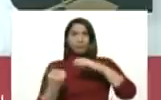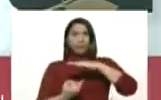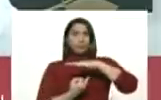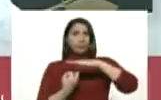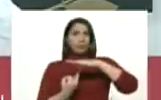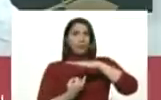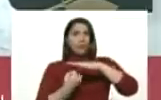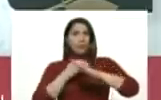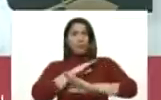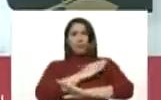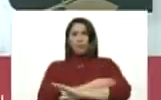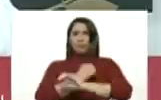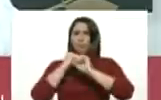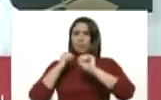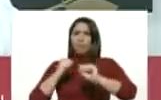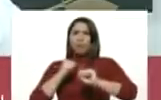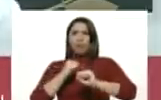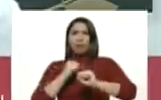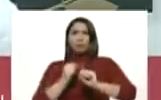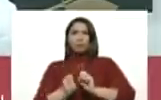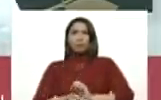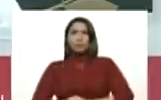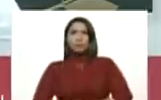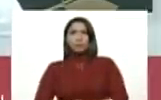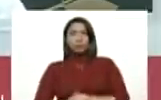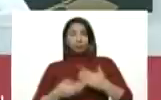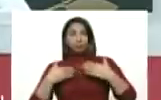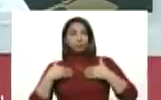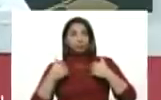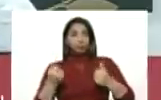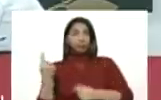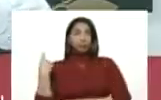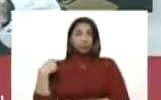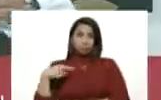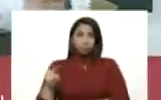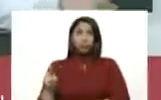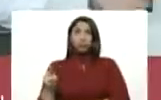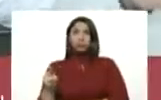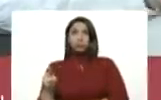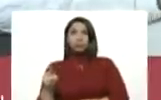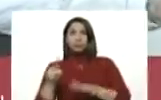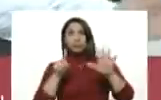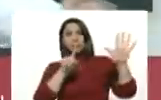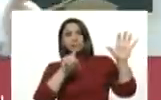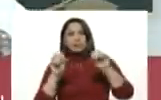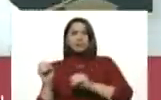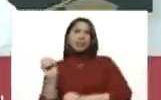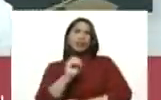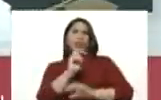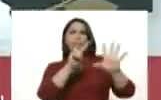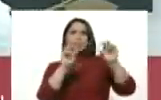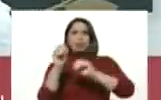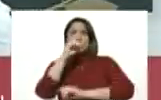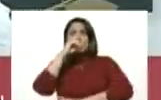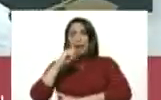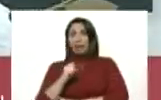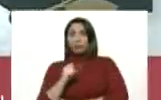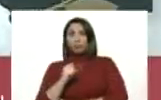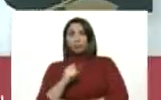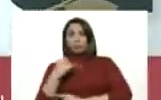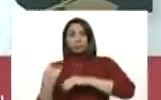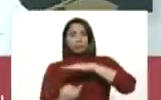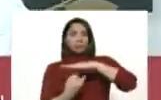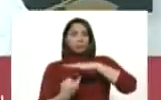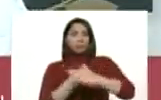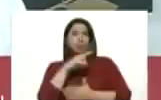sólidas, muy sólidas, de salud, que tienen 60, 70 años. En el Instituto Nacional